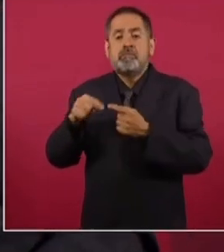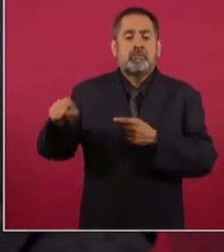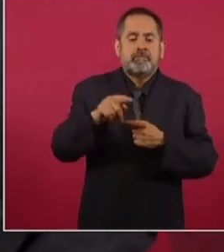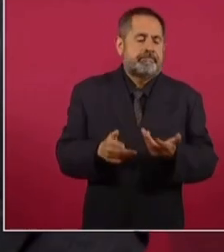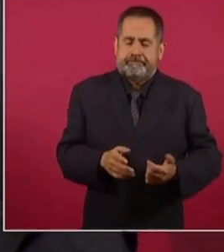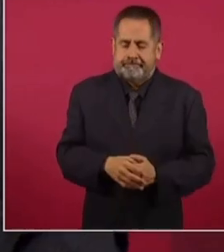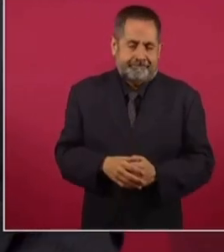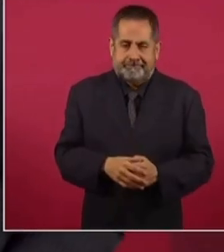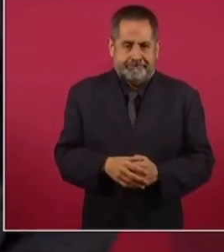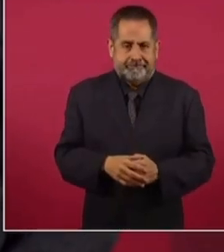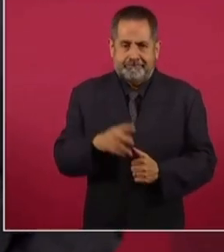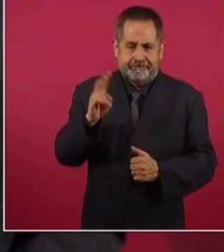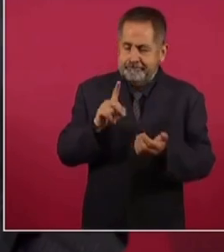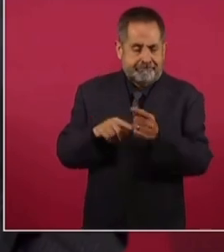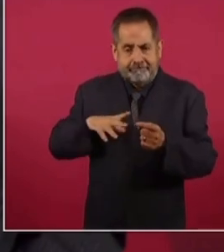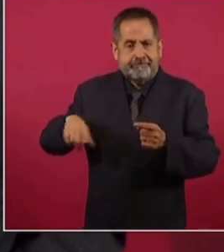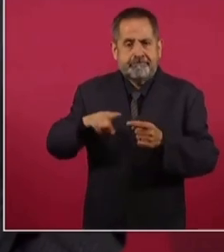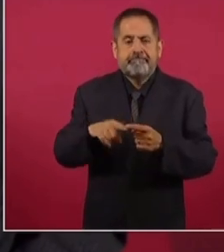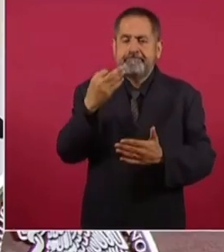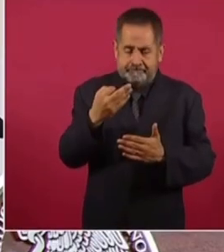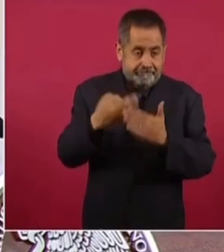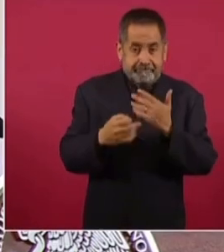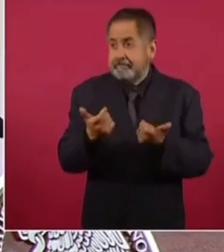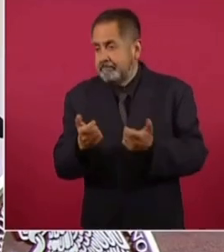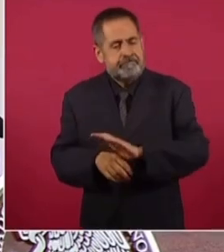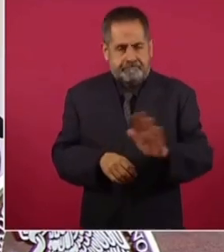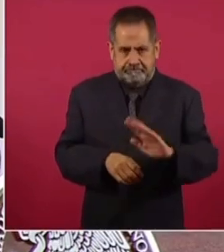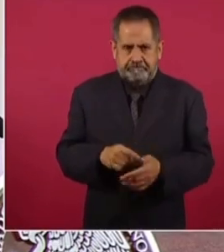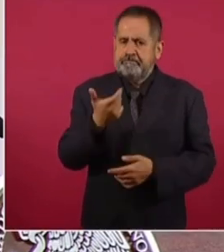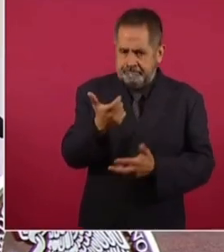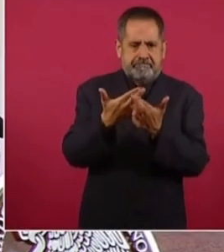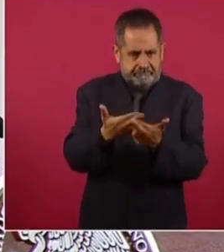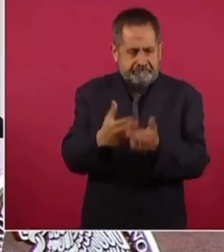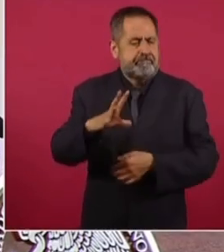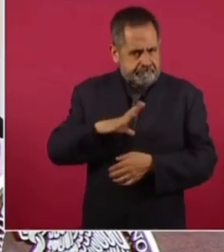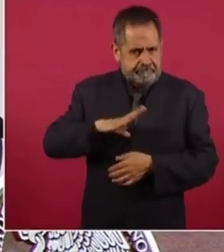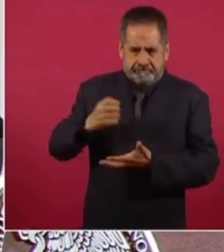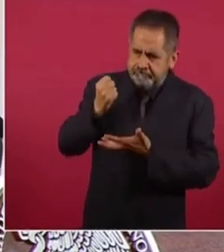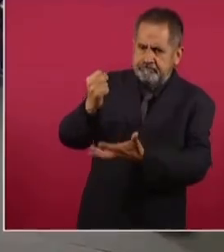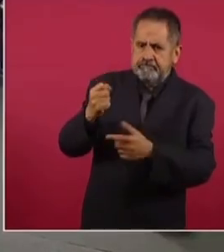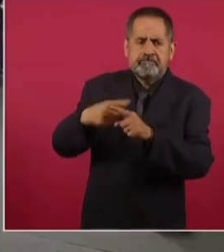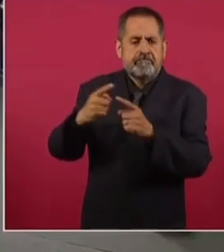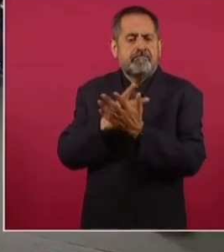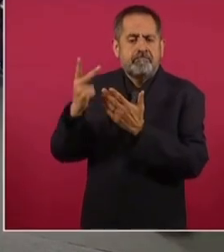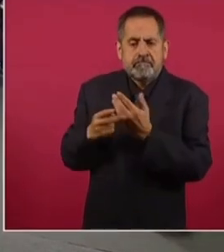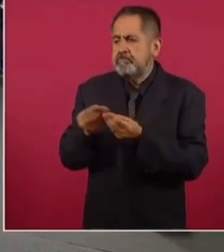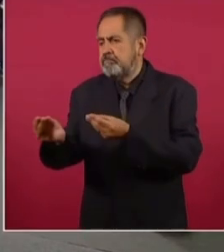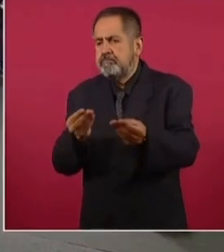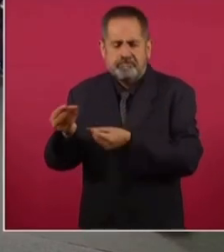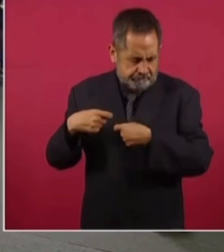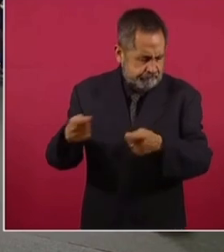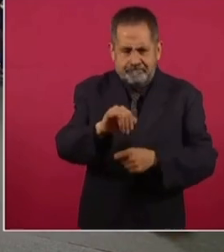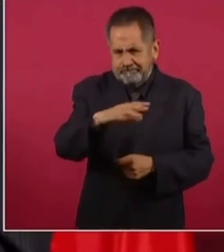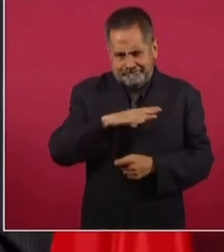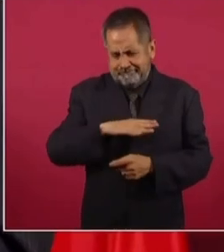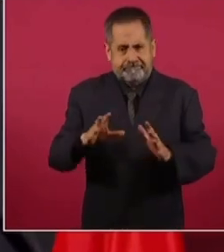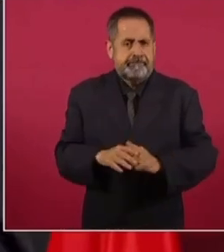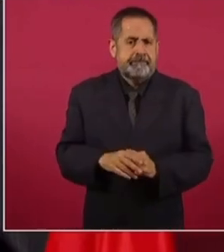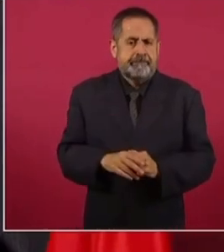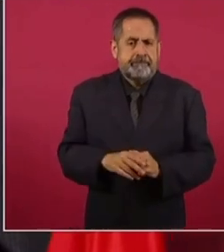eso no tiene nada que ver con la realidad. No va a faltar presupuesto para los programas de bienestar y no va faltar presupuesto para